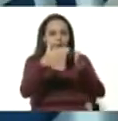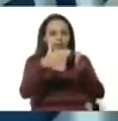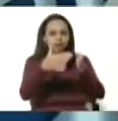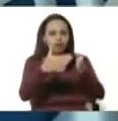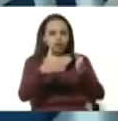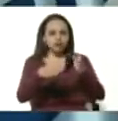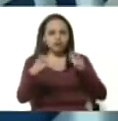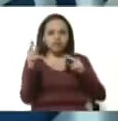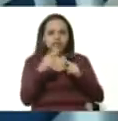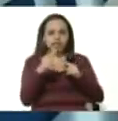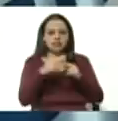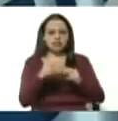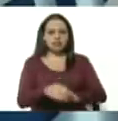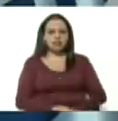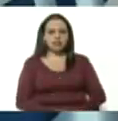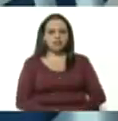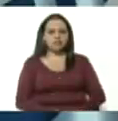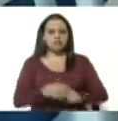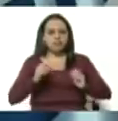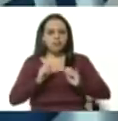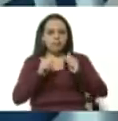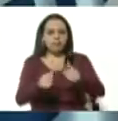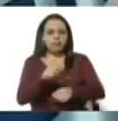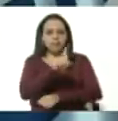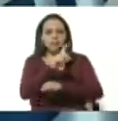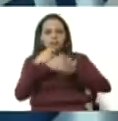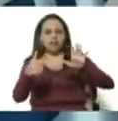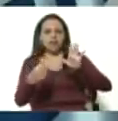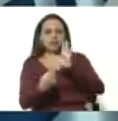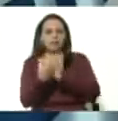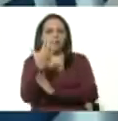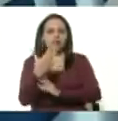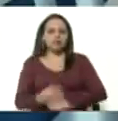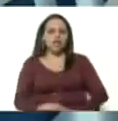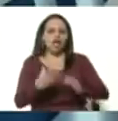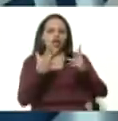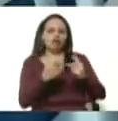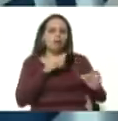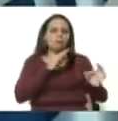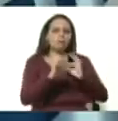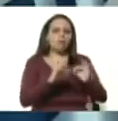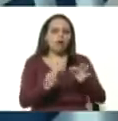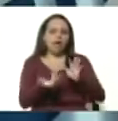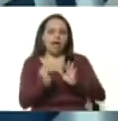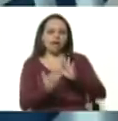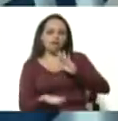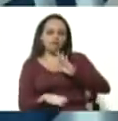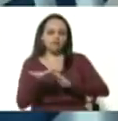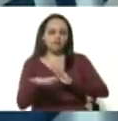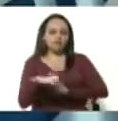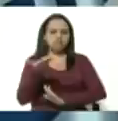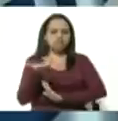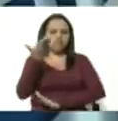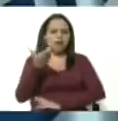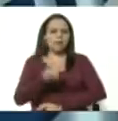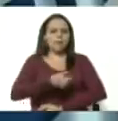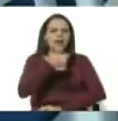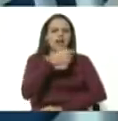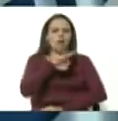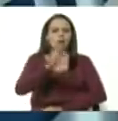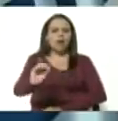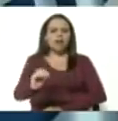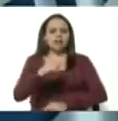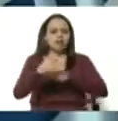a partir del 16 de mayo las cifras de contagios comenzaron a superar los 40 casos